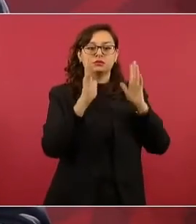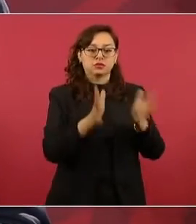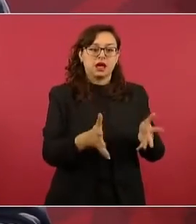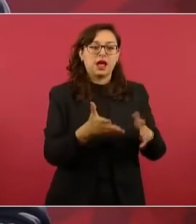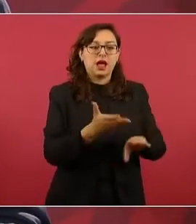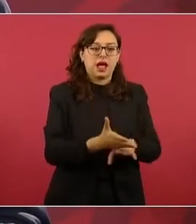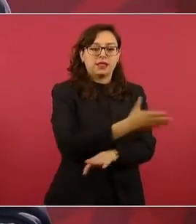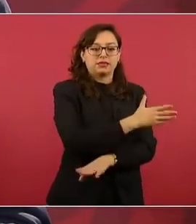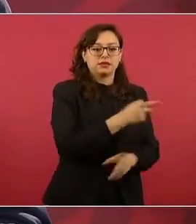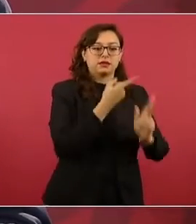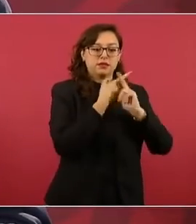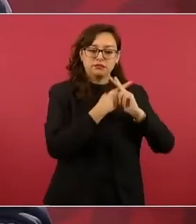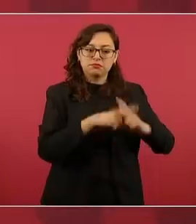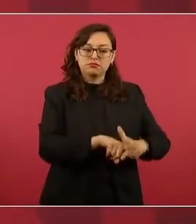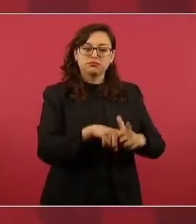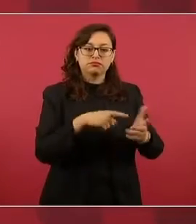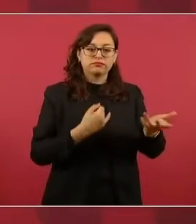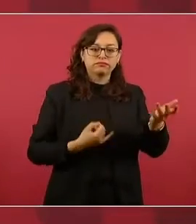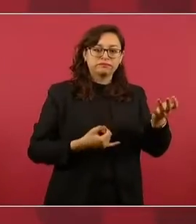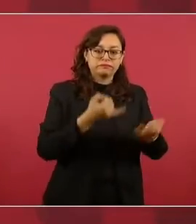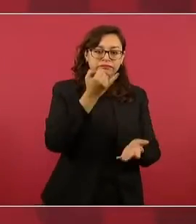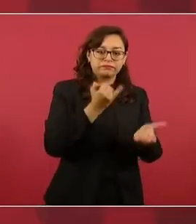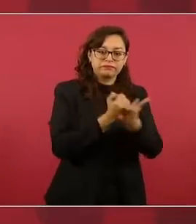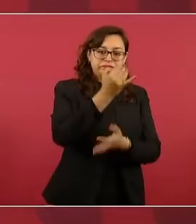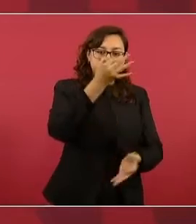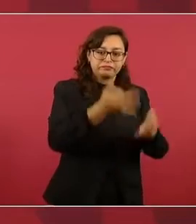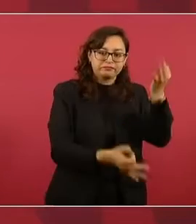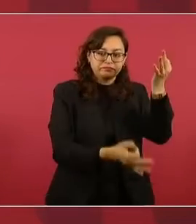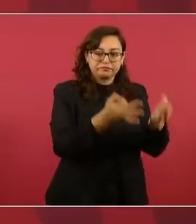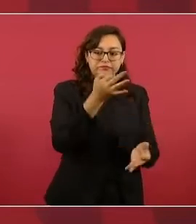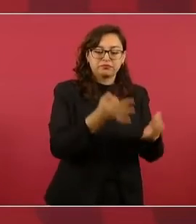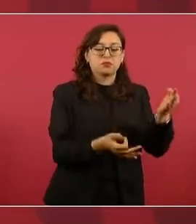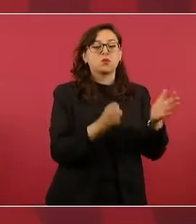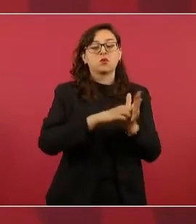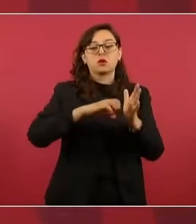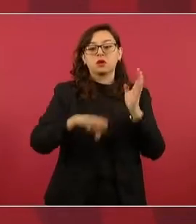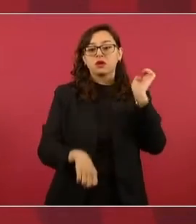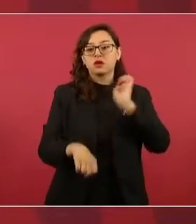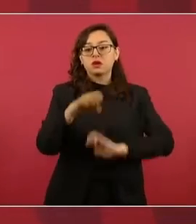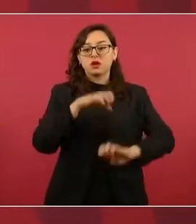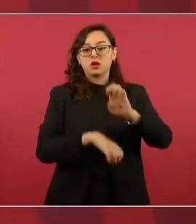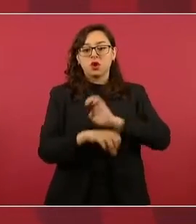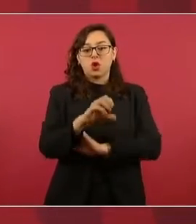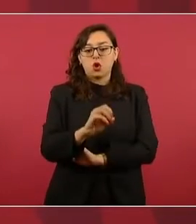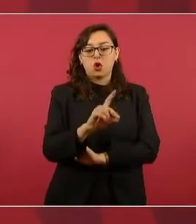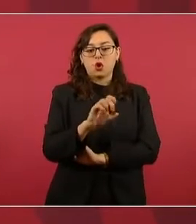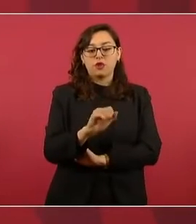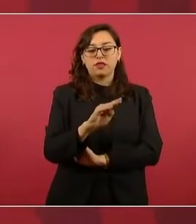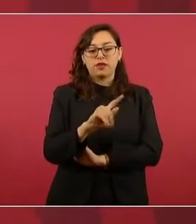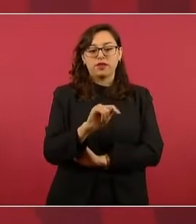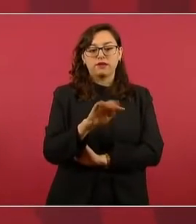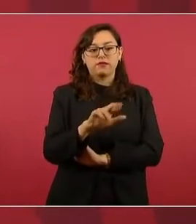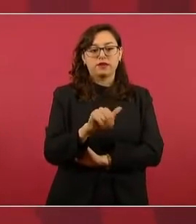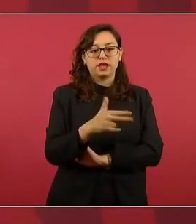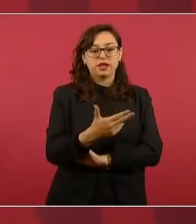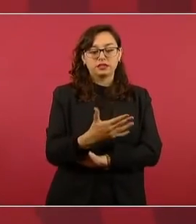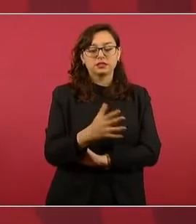las de Odebrecht y esto